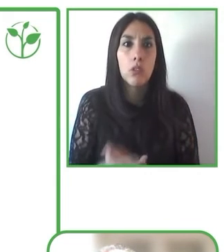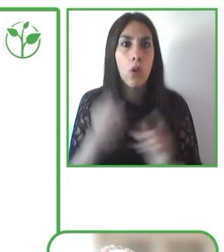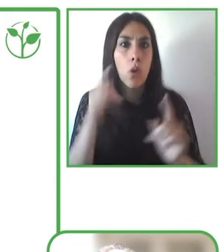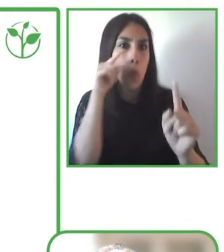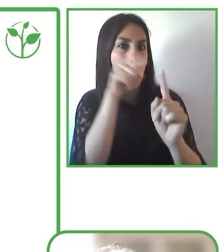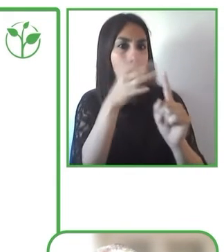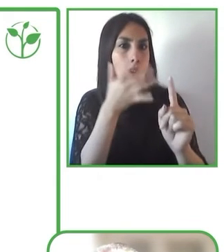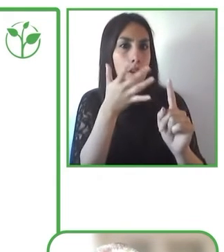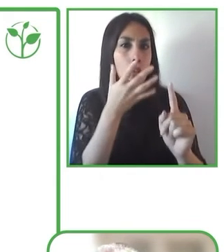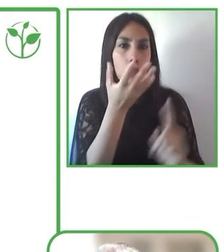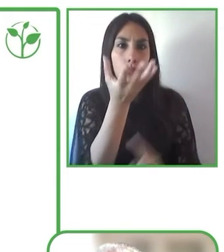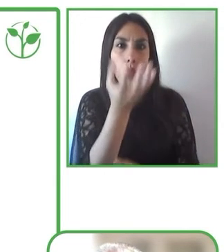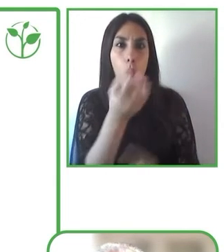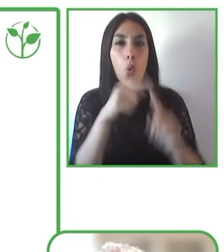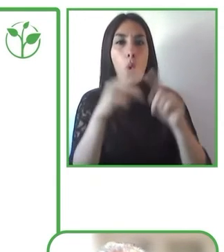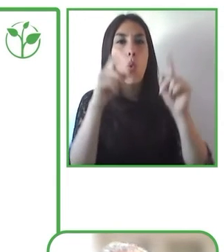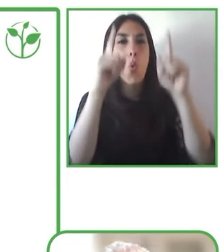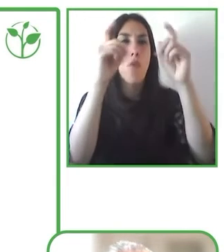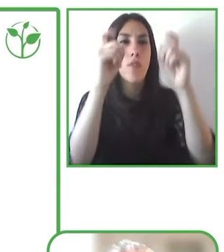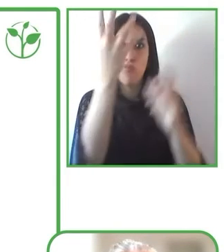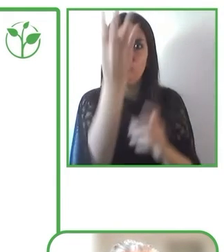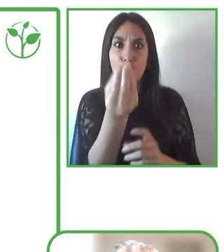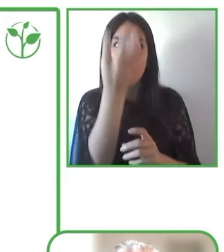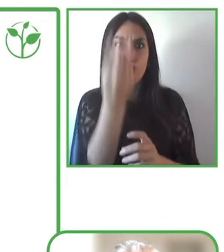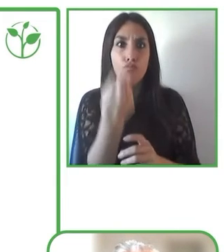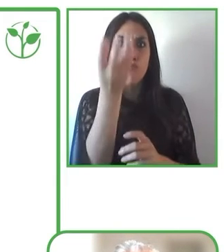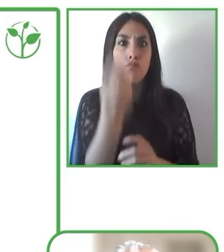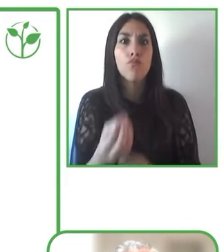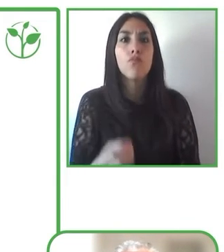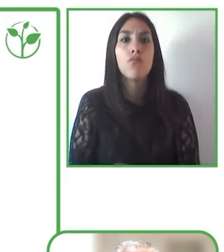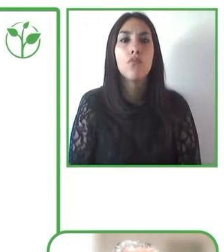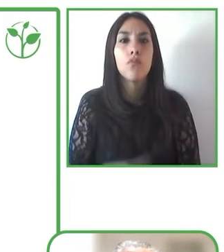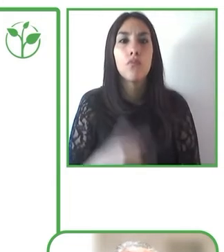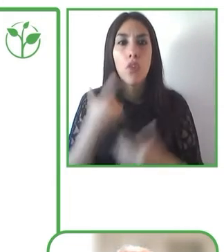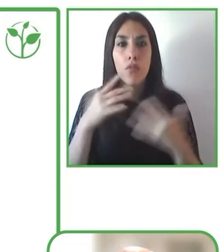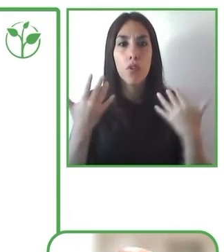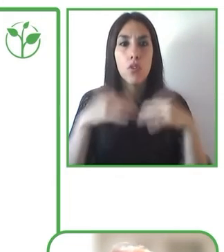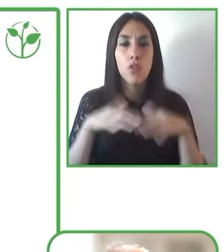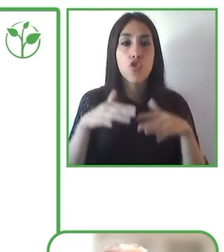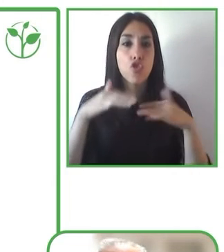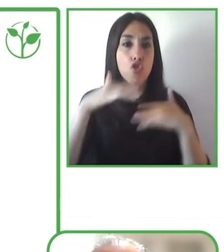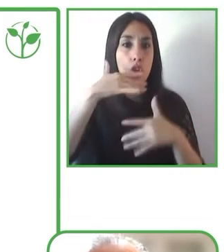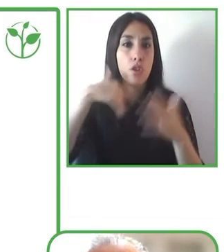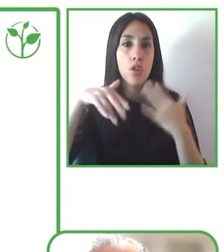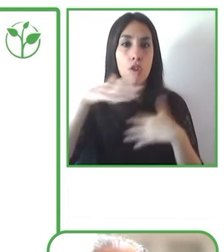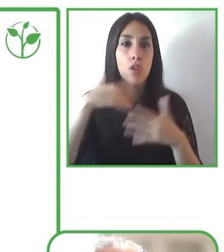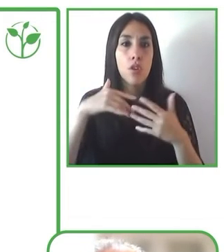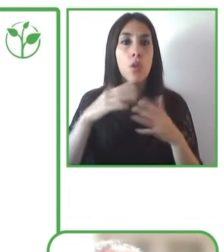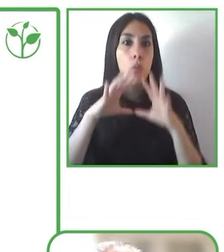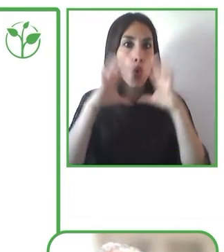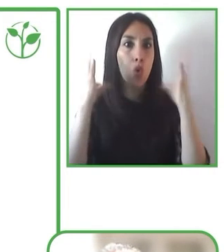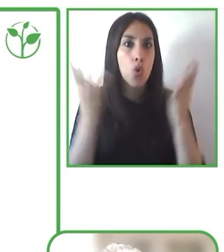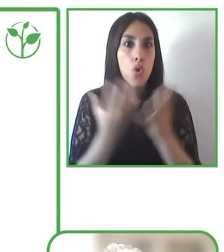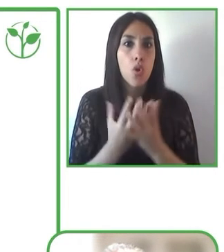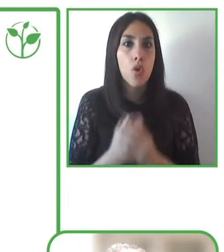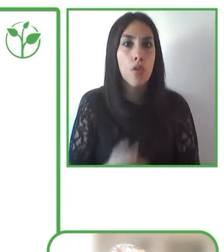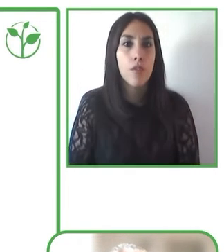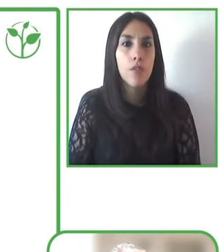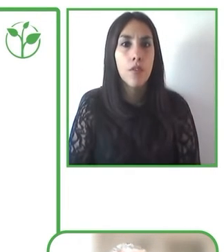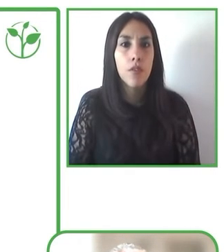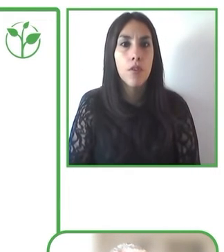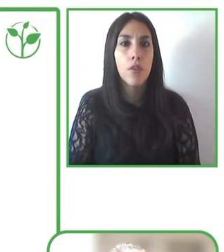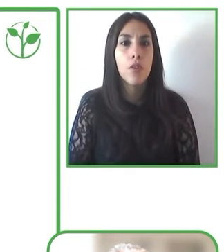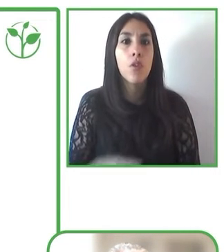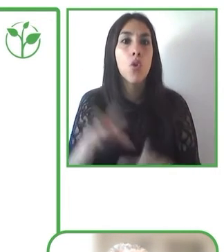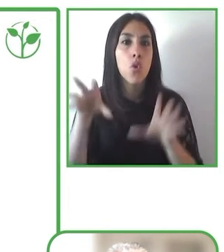redes sociales de Plena Inclusión España y a través de nuestro canal de YouTube muchas gracias a Zero Project